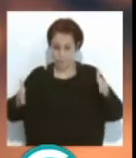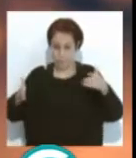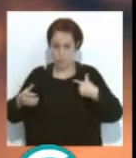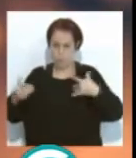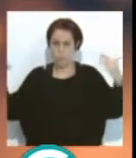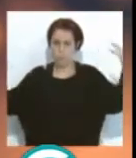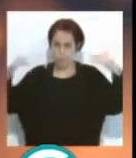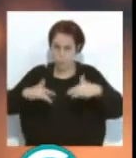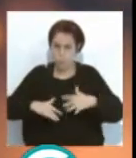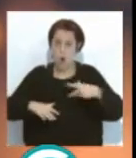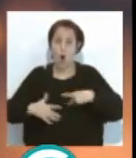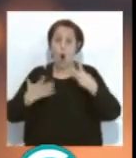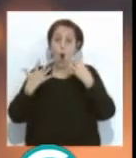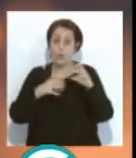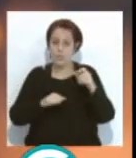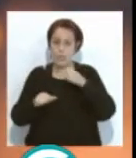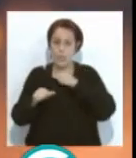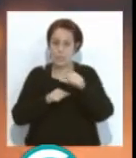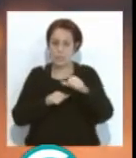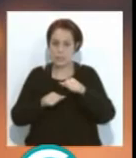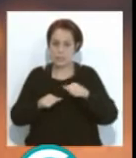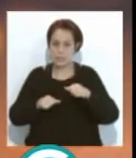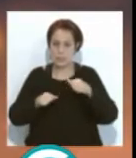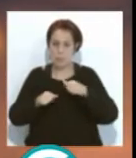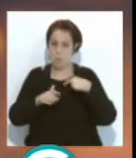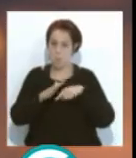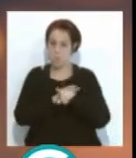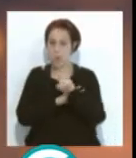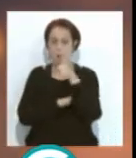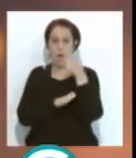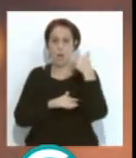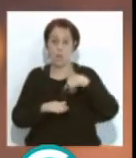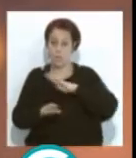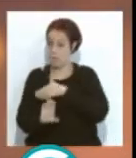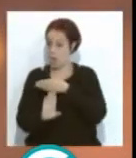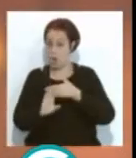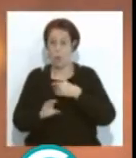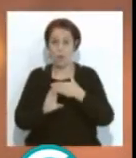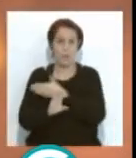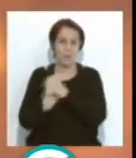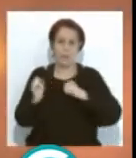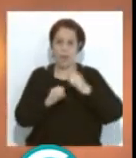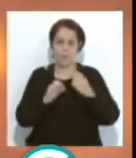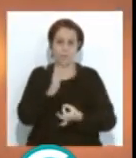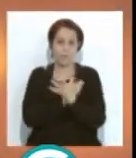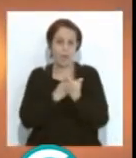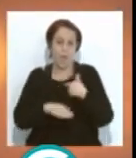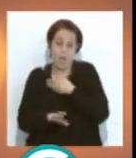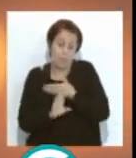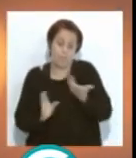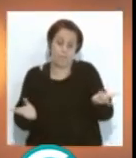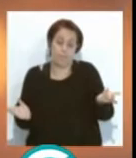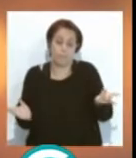aluvión y a partir del 80 ya se disparó y hasta el día de hoy, Esto creó las preliminares, se crearon las preliminares, etc., etc., hasta donde hemos llegado.